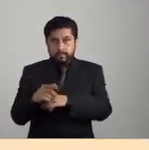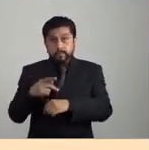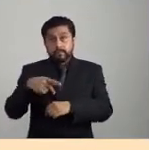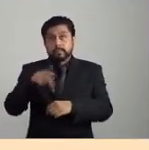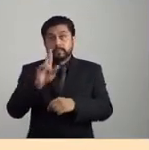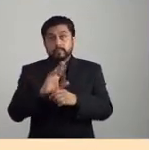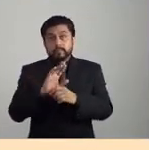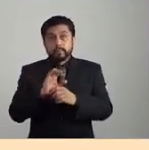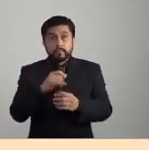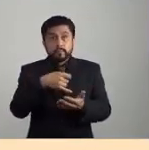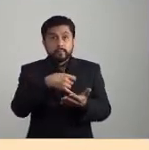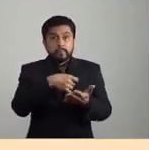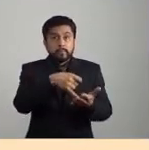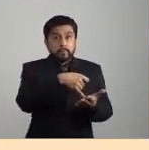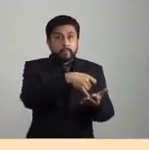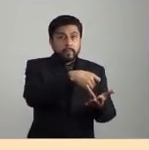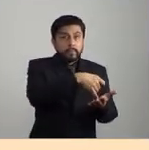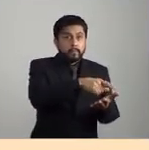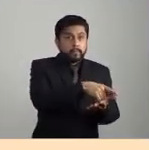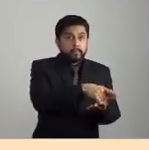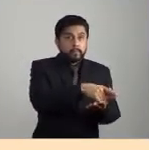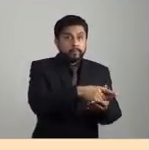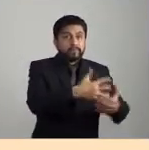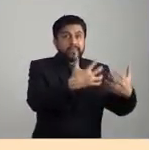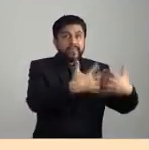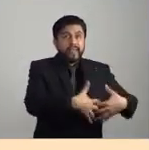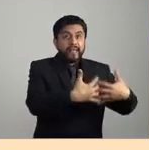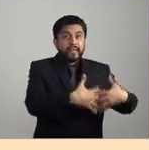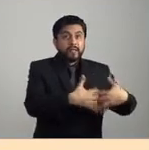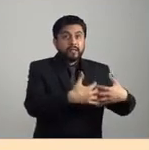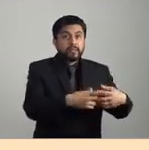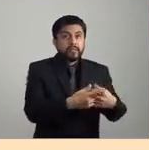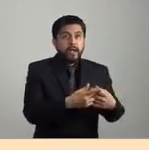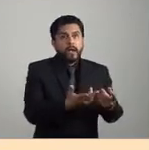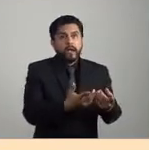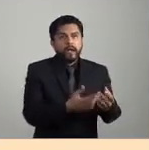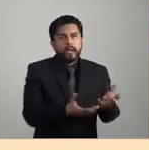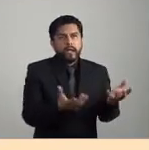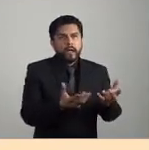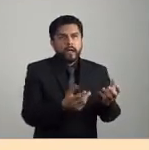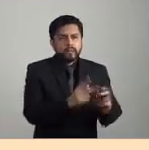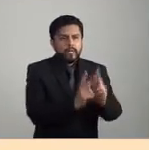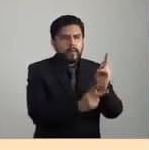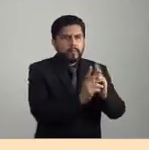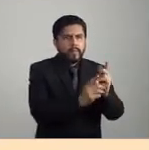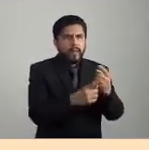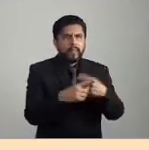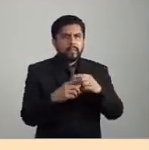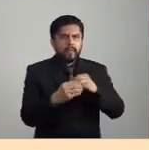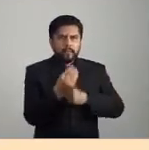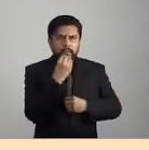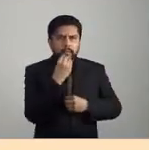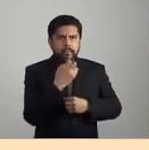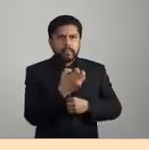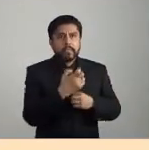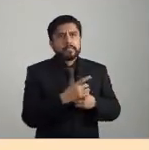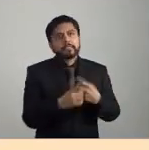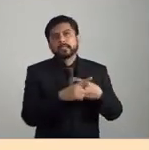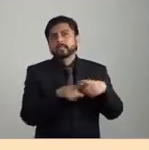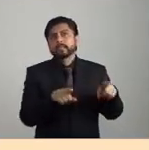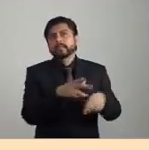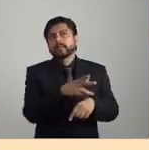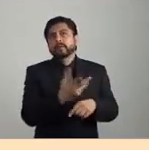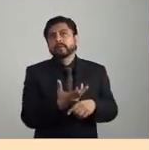intensiva e industrial que producen el proveedecimiento de los ecosistemas o tal, el proveedecimiento de esas relaciones ecologías